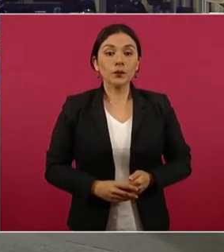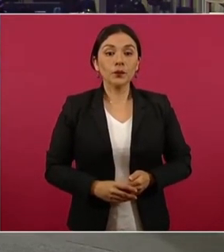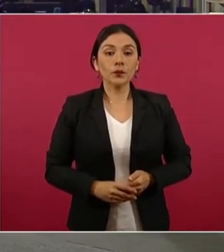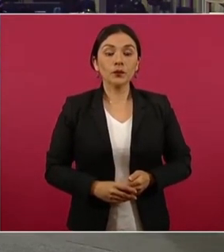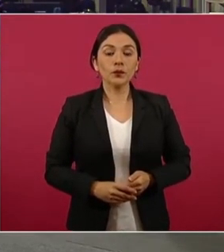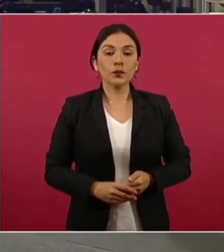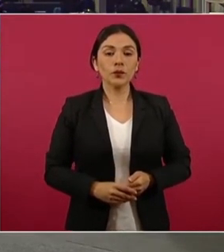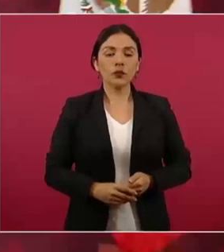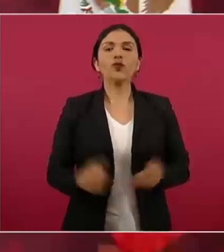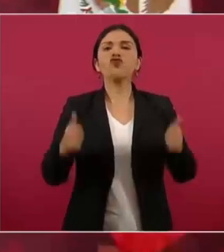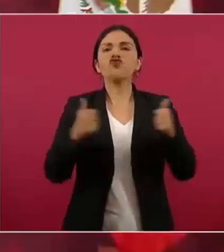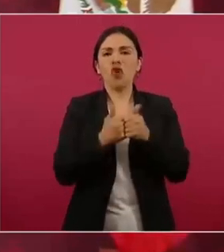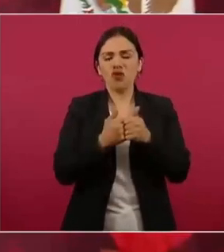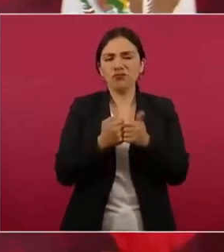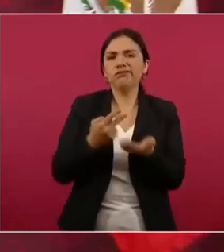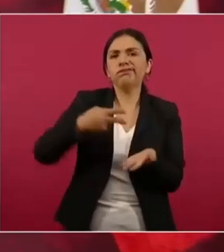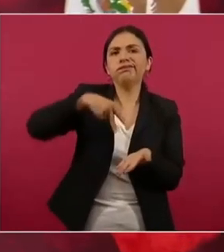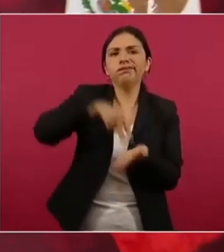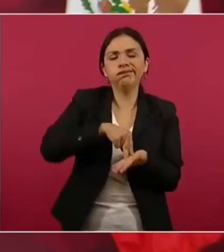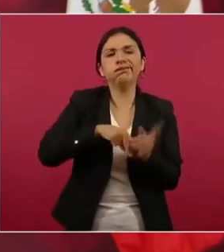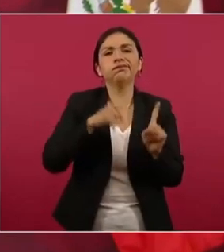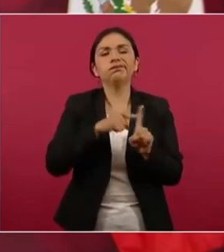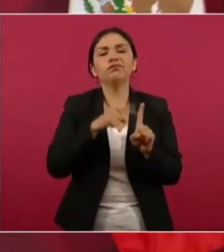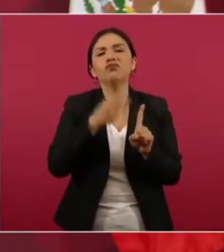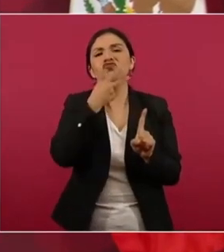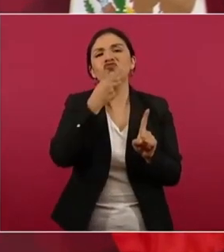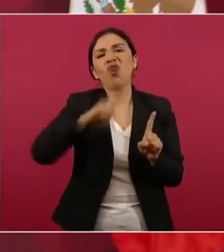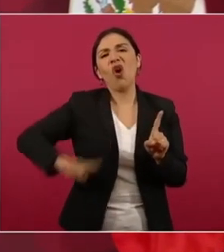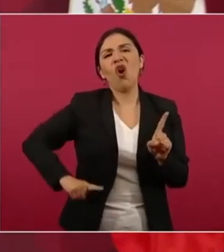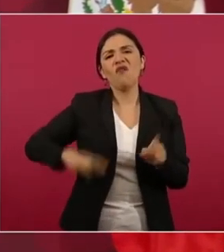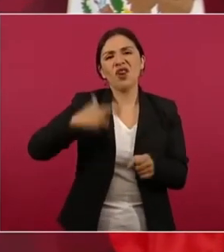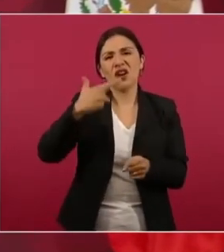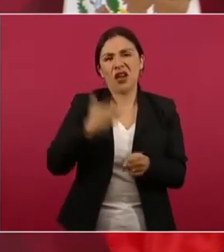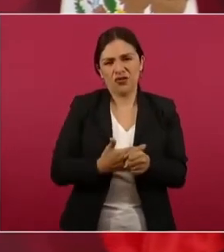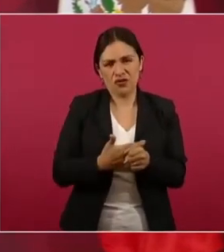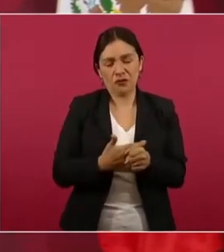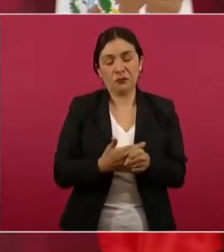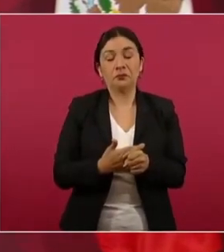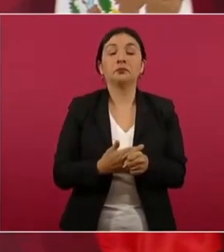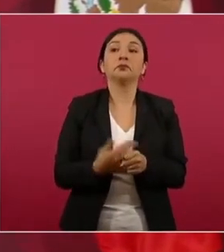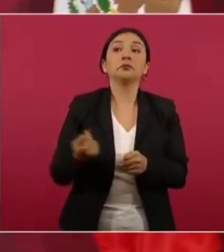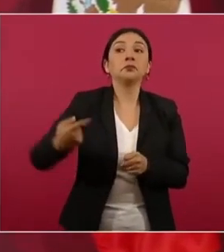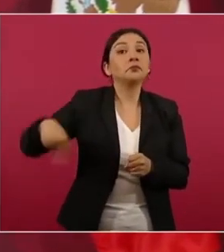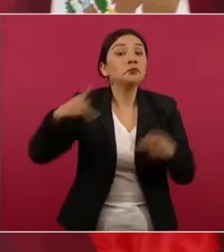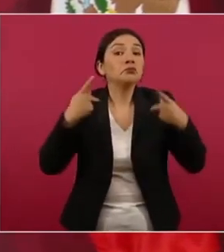Estaba el gobernador y me cuentan que